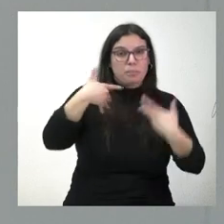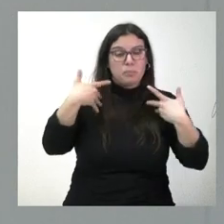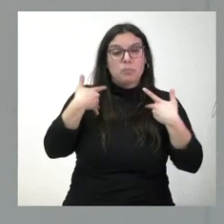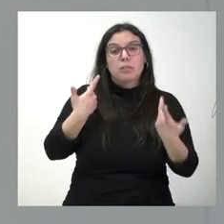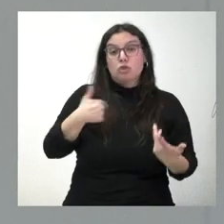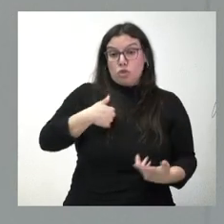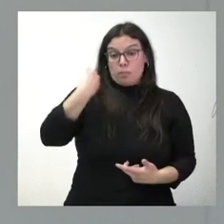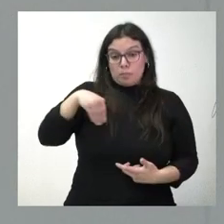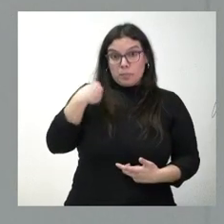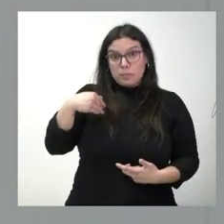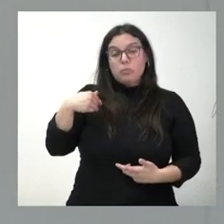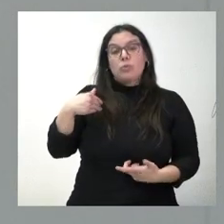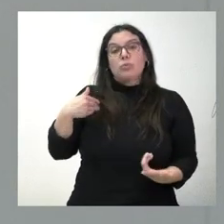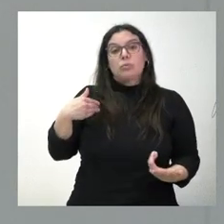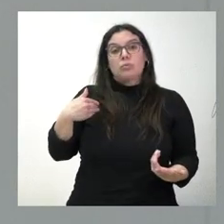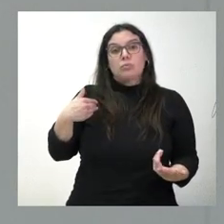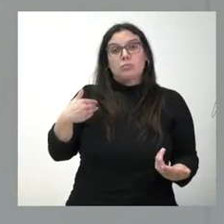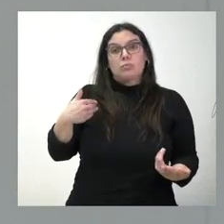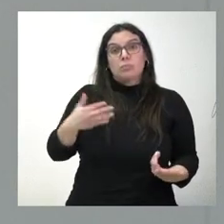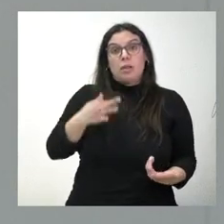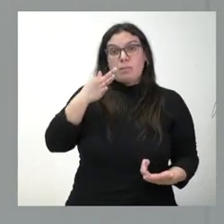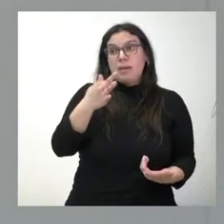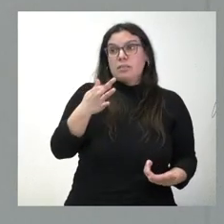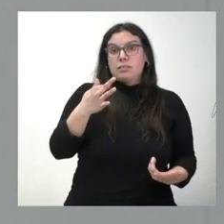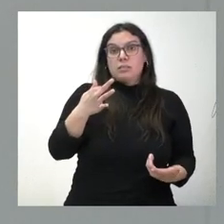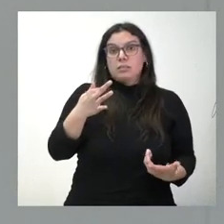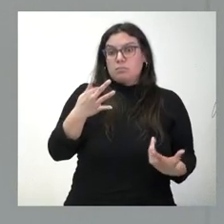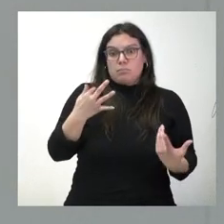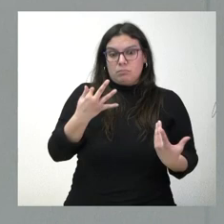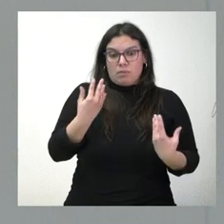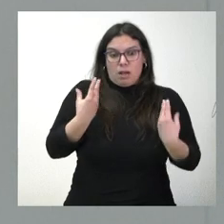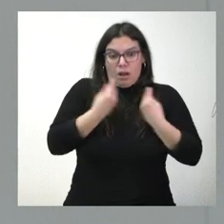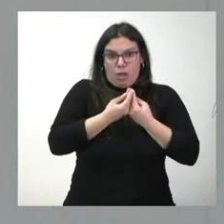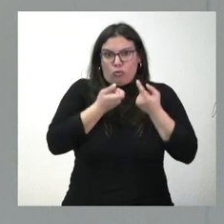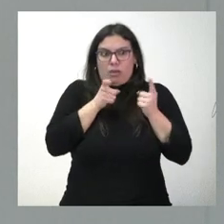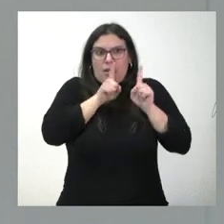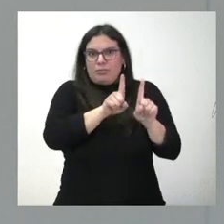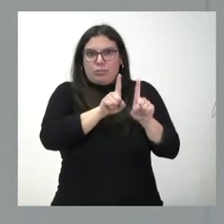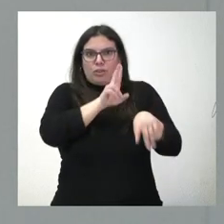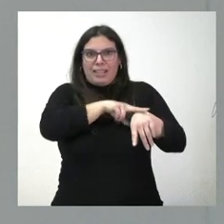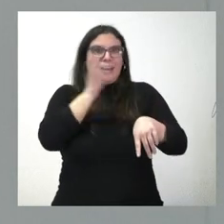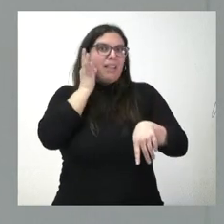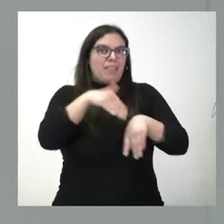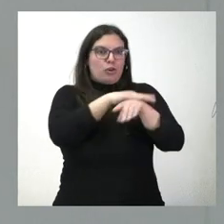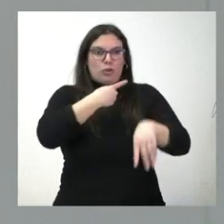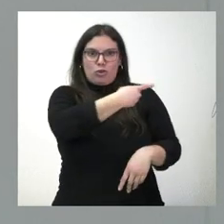tuve la ocasión de compartir además estaba hombro con hombro en aquella concentración con la delegada del Gobierno